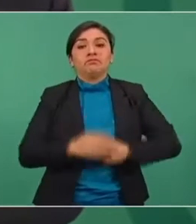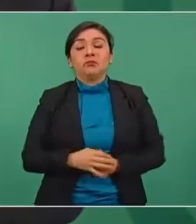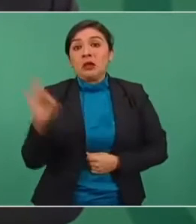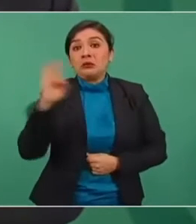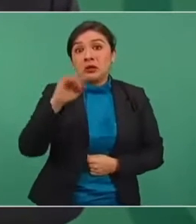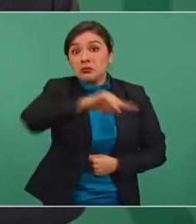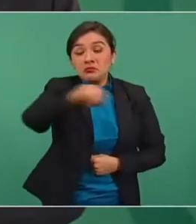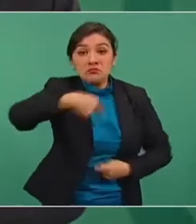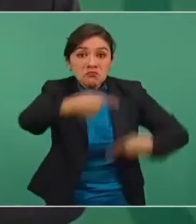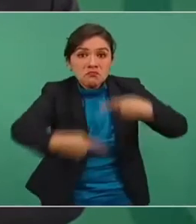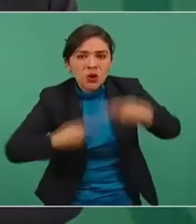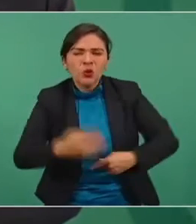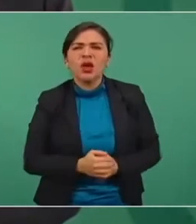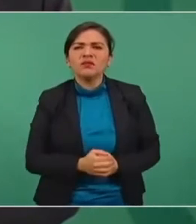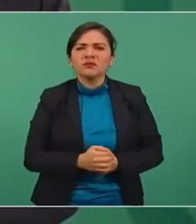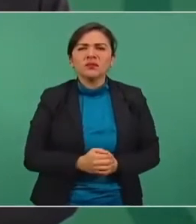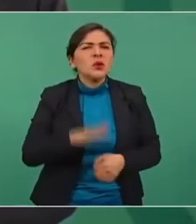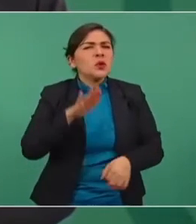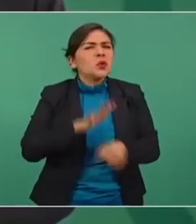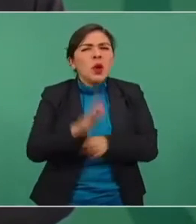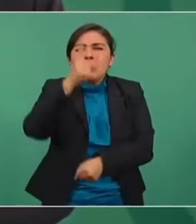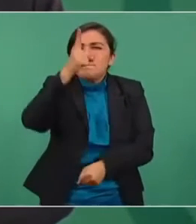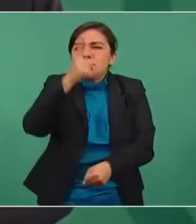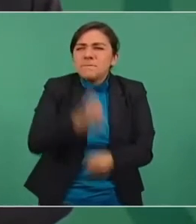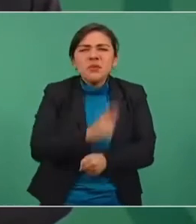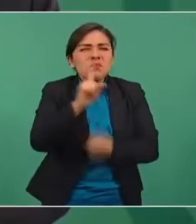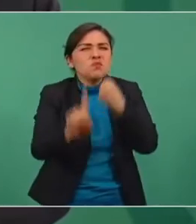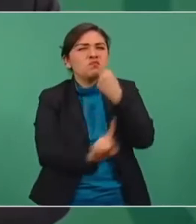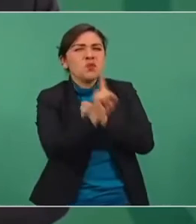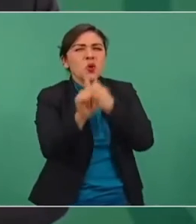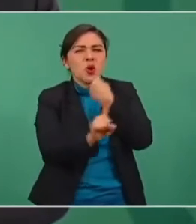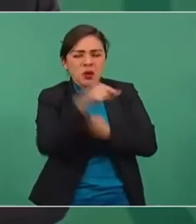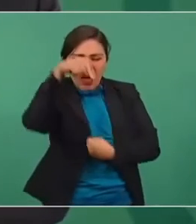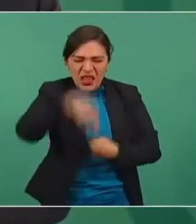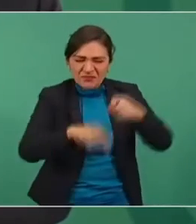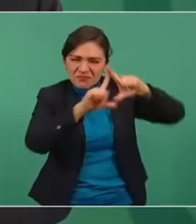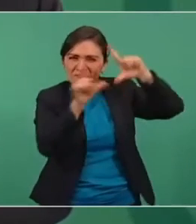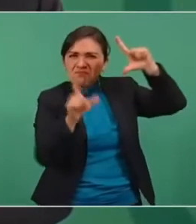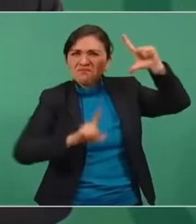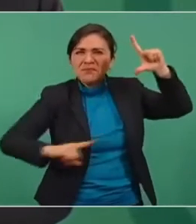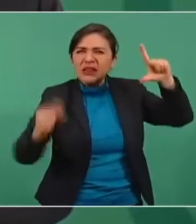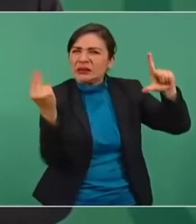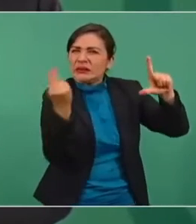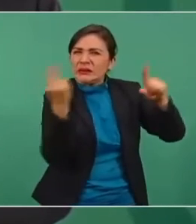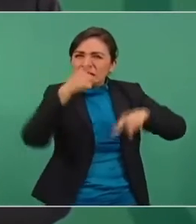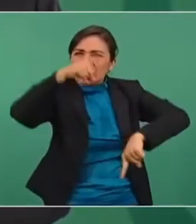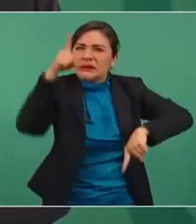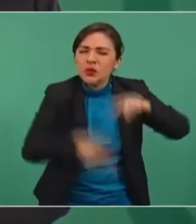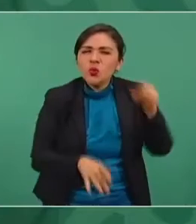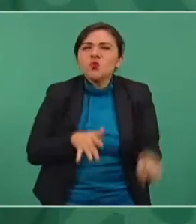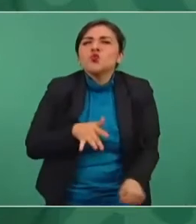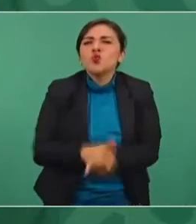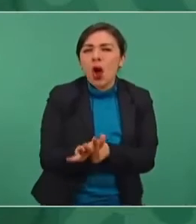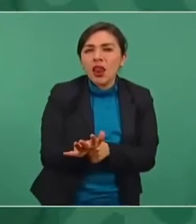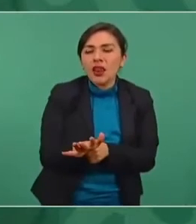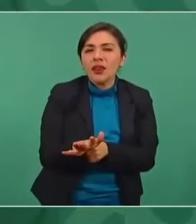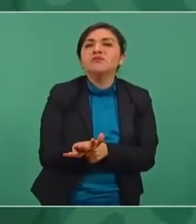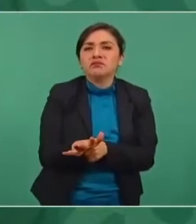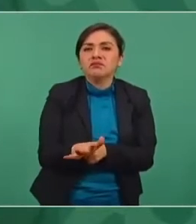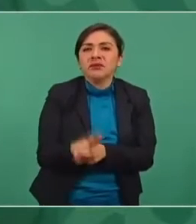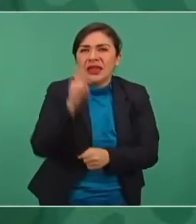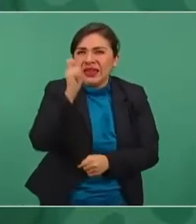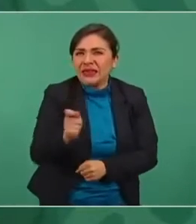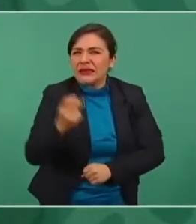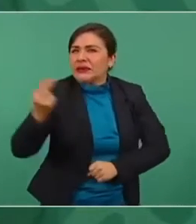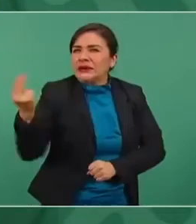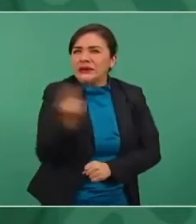preguntan cuál es el principal problema de México, qué es lo que tenemos que erradicar, qué es lo